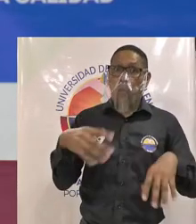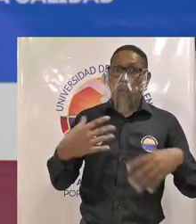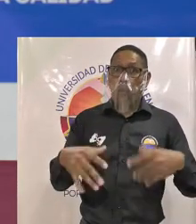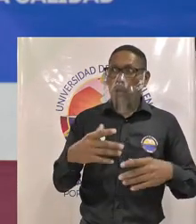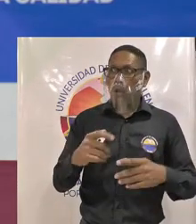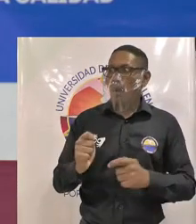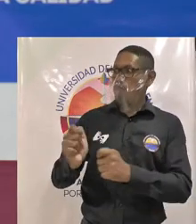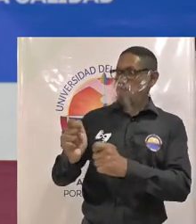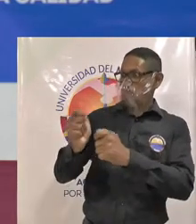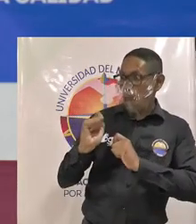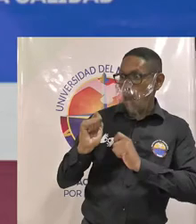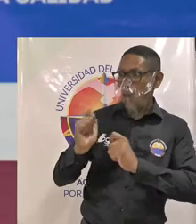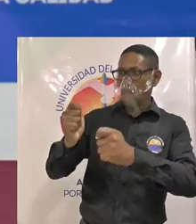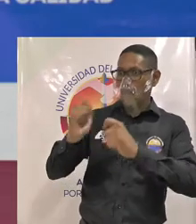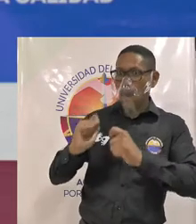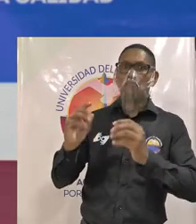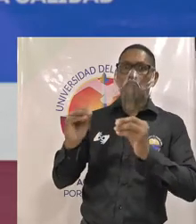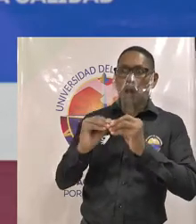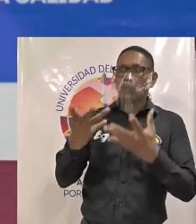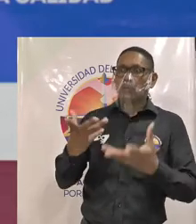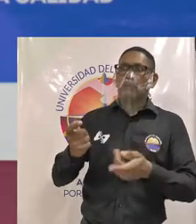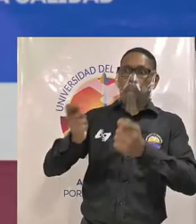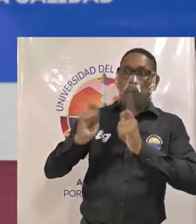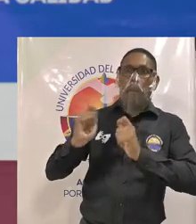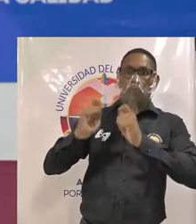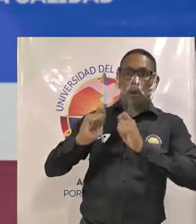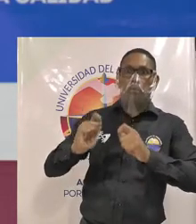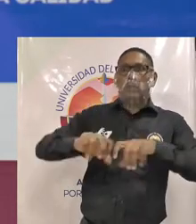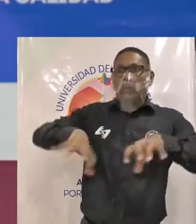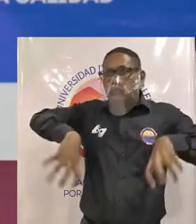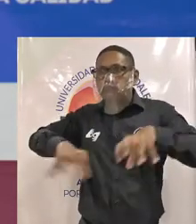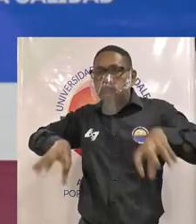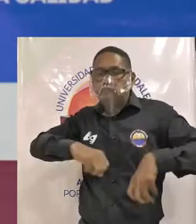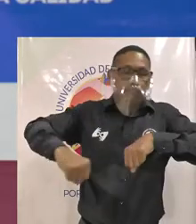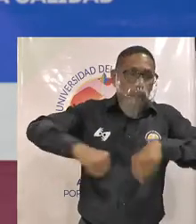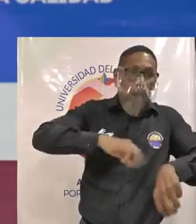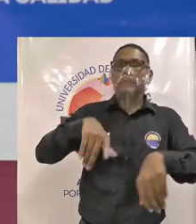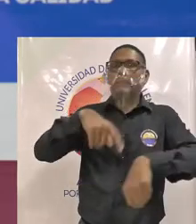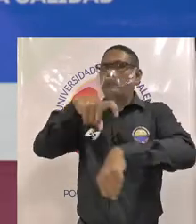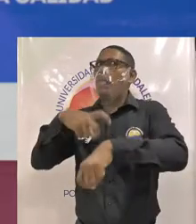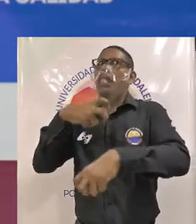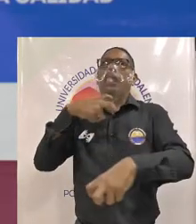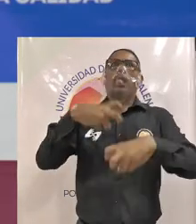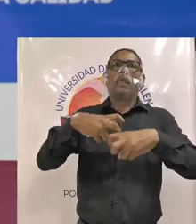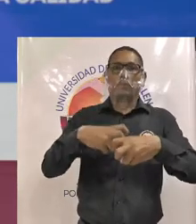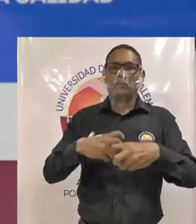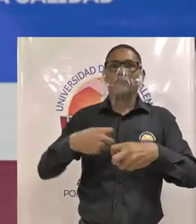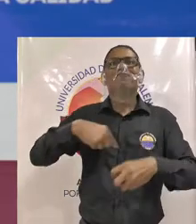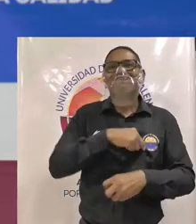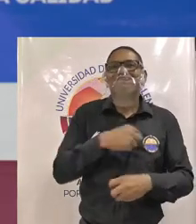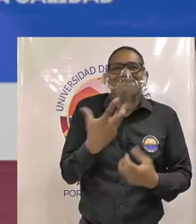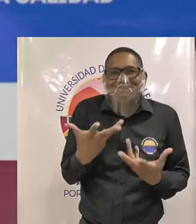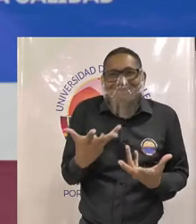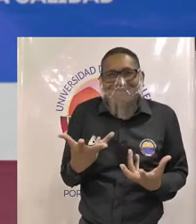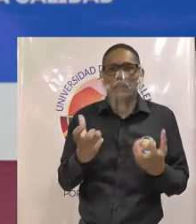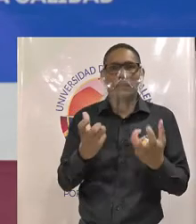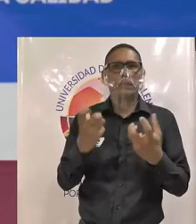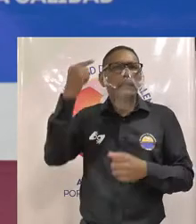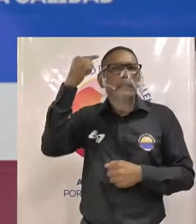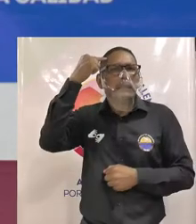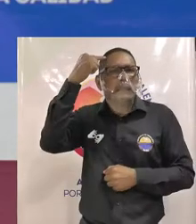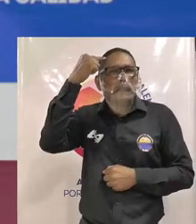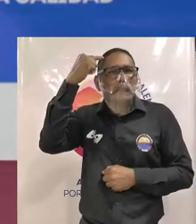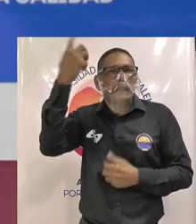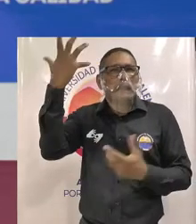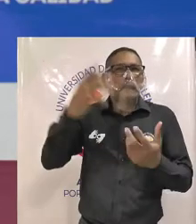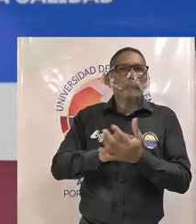carga que tenemos del deseo de hacer más cosas y no hay tiempo para tanta cosa entonces nosotros si queremos es pensar en